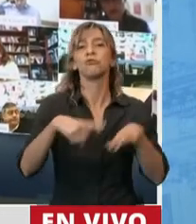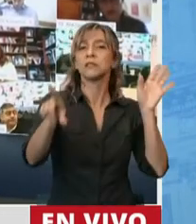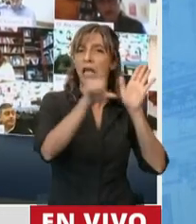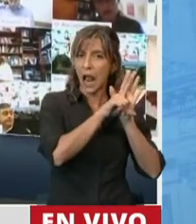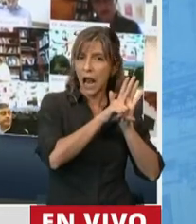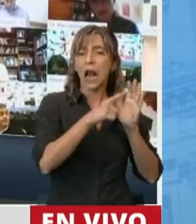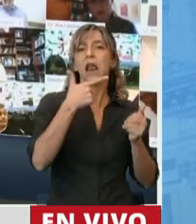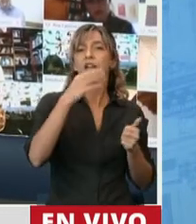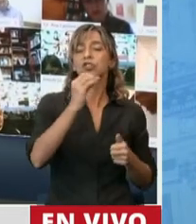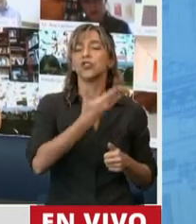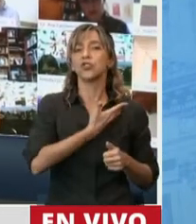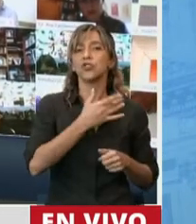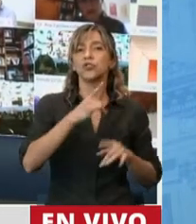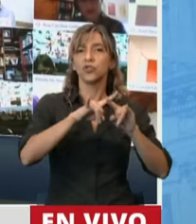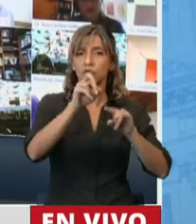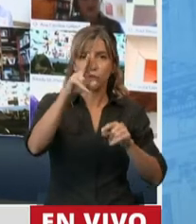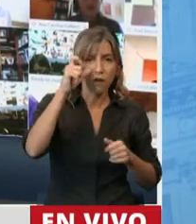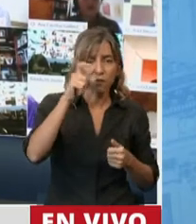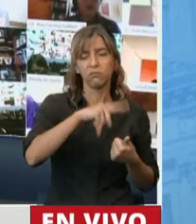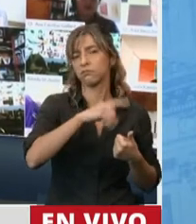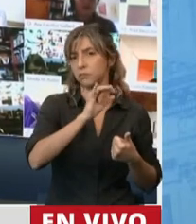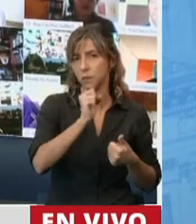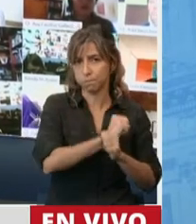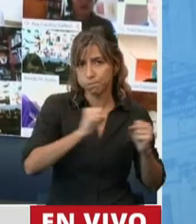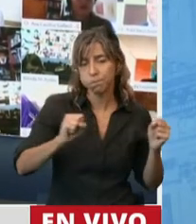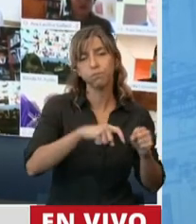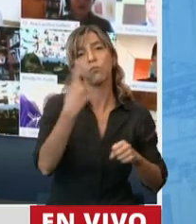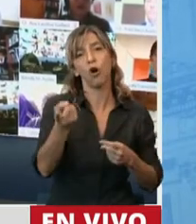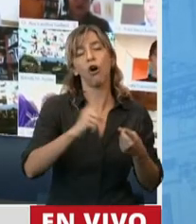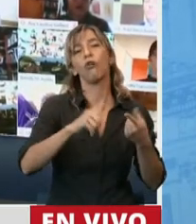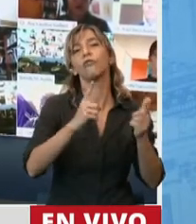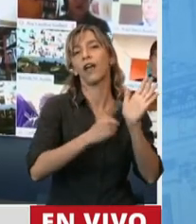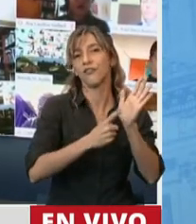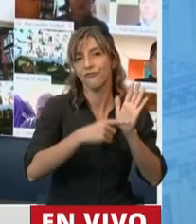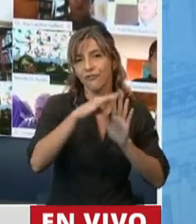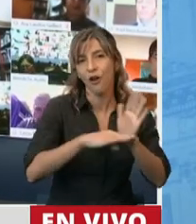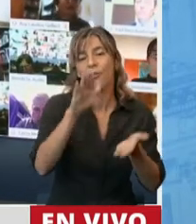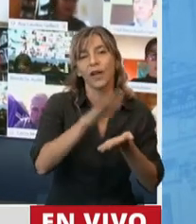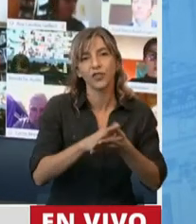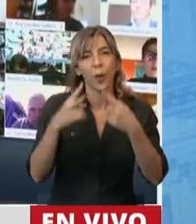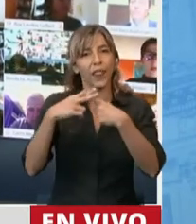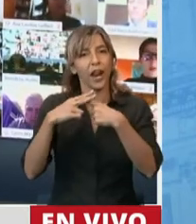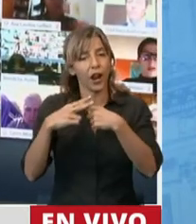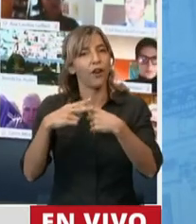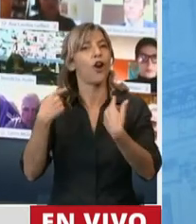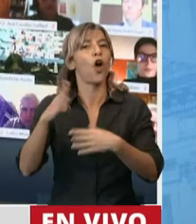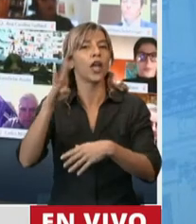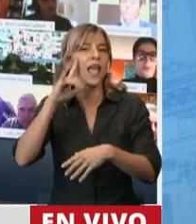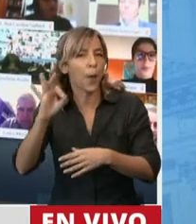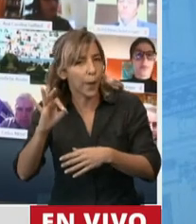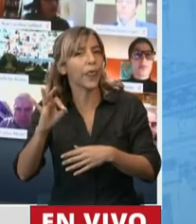sino que se sancionaron normas en relación a la biotecnología y se creó la fundación de